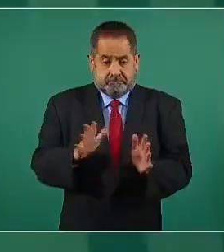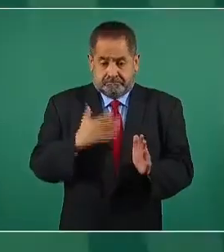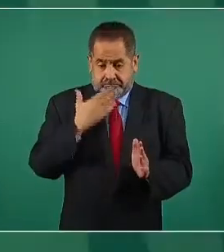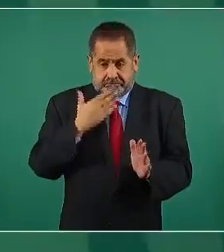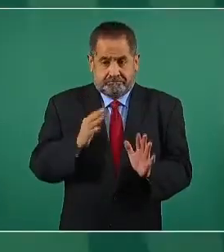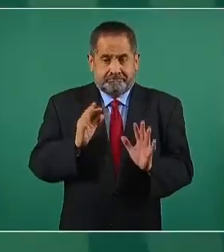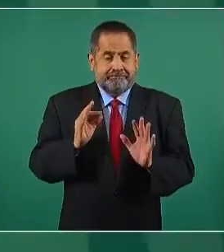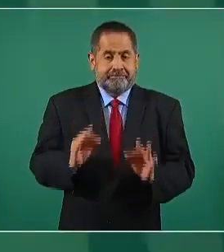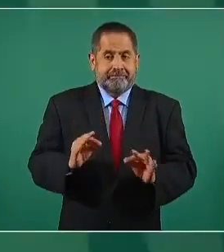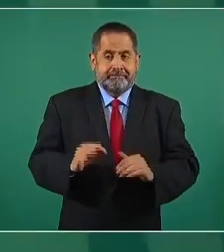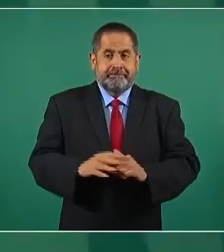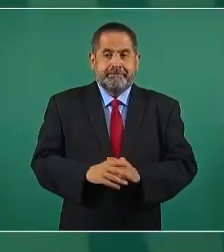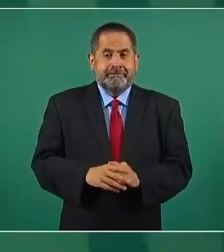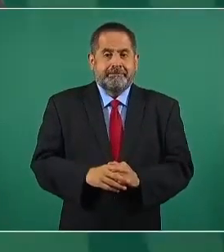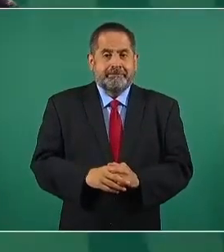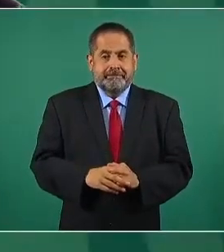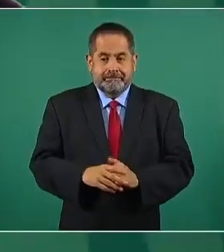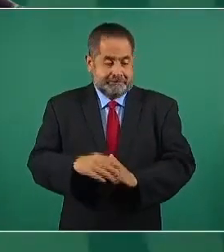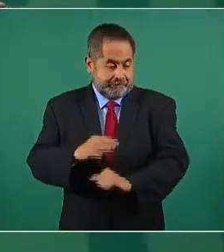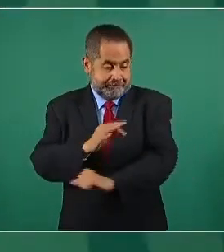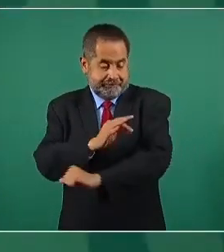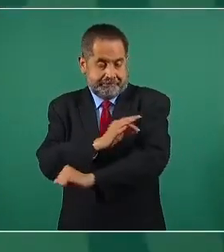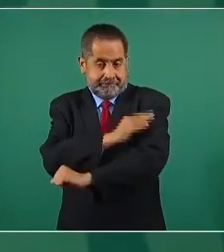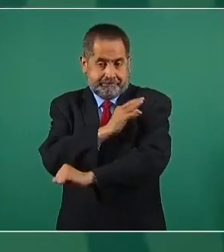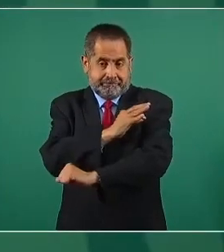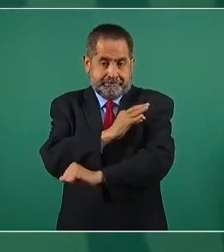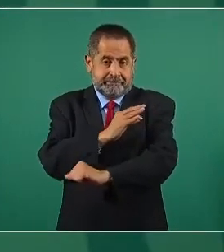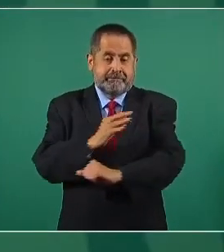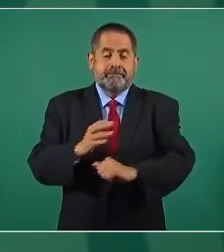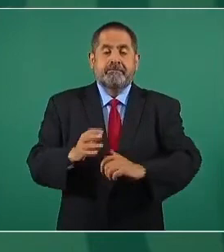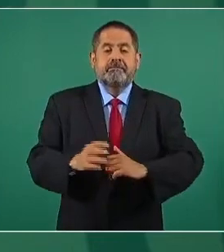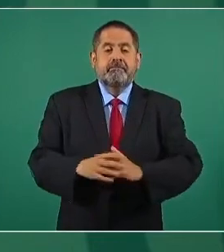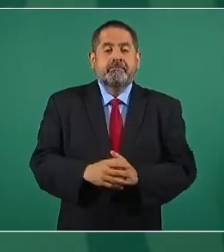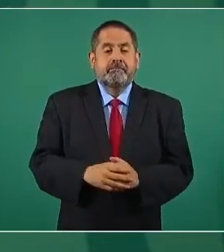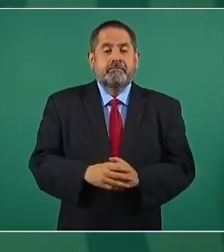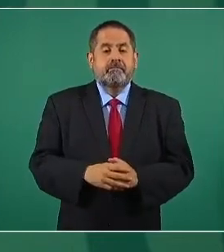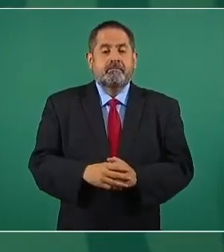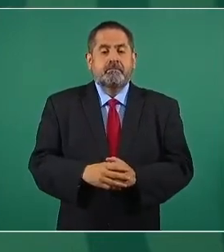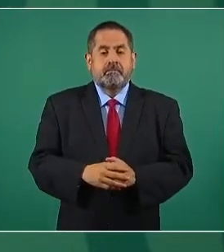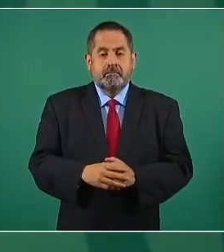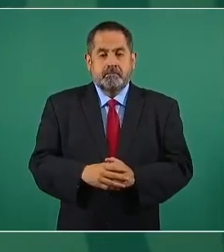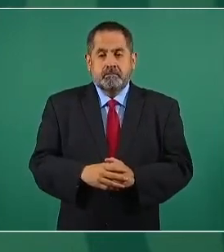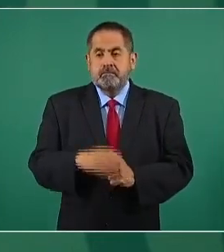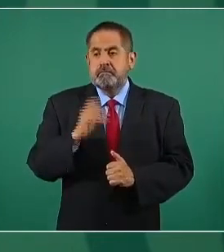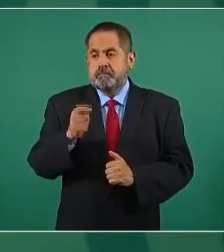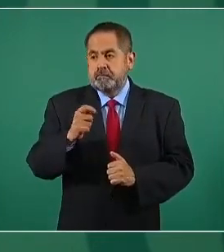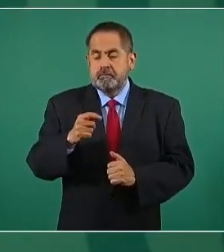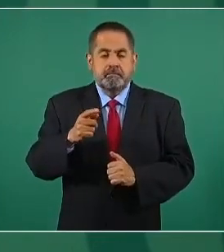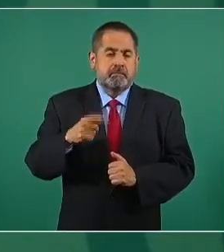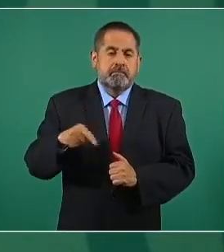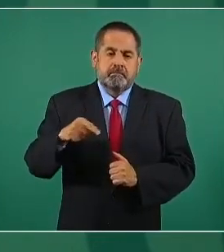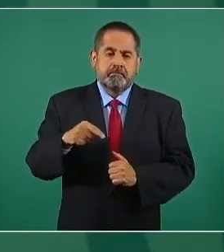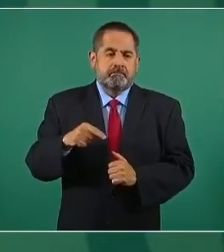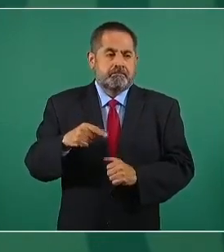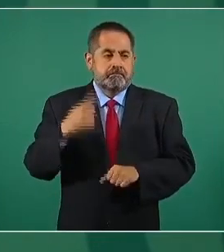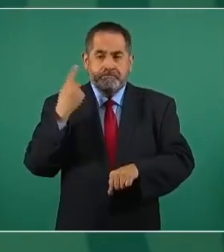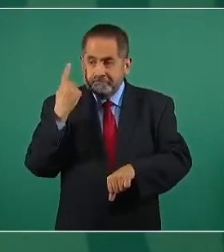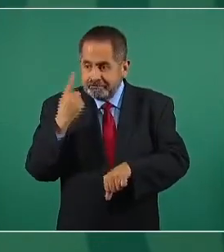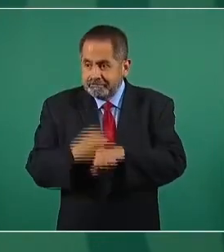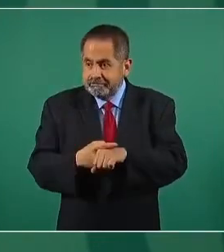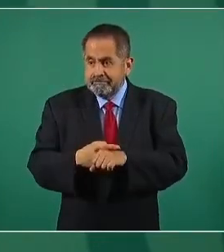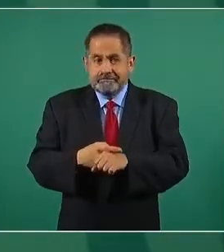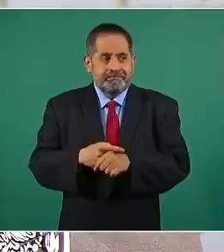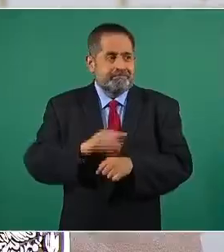la vacuna, hay menos posibilidad de